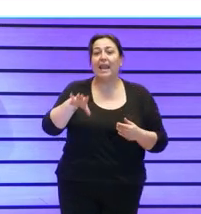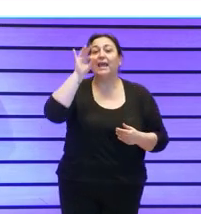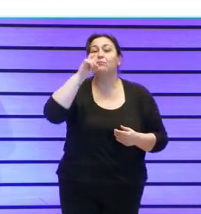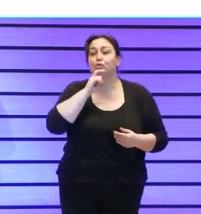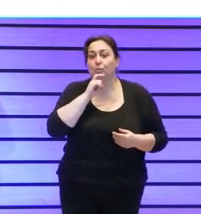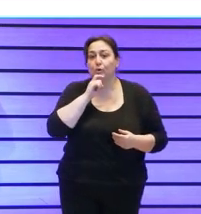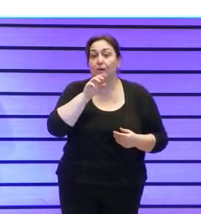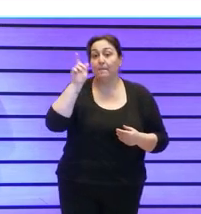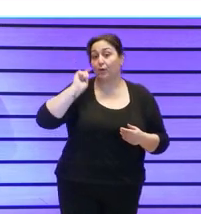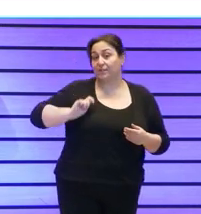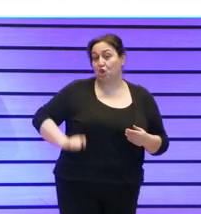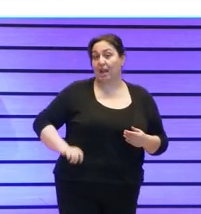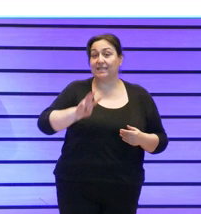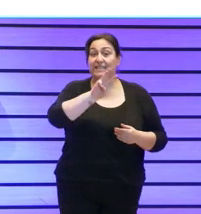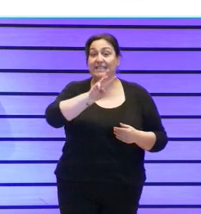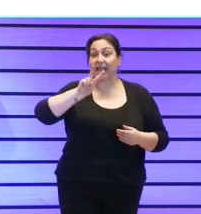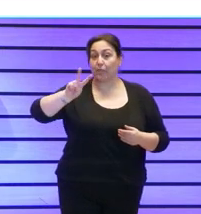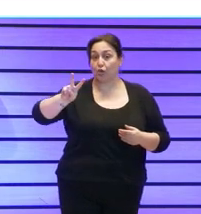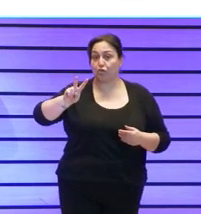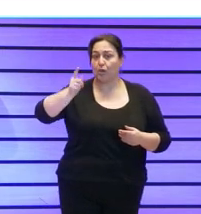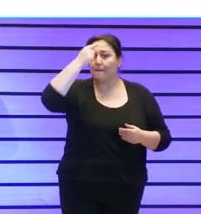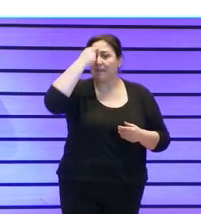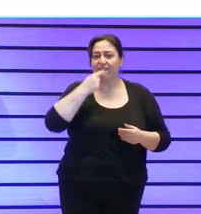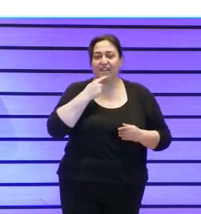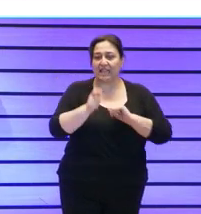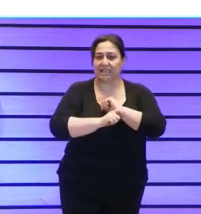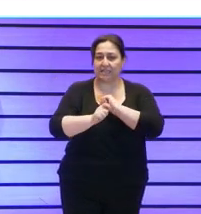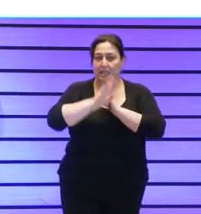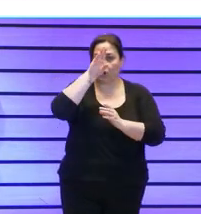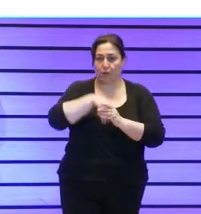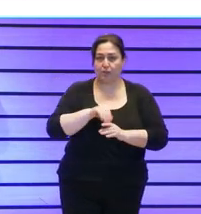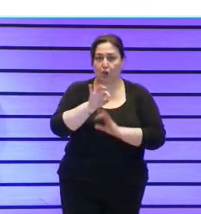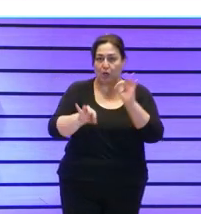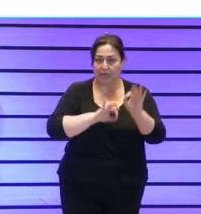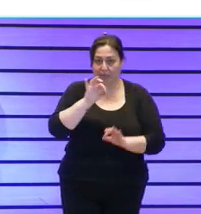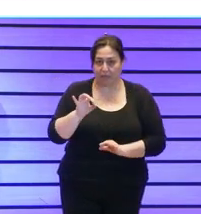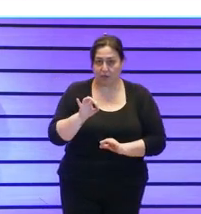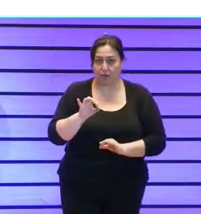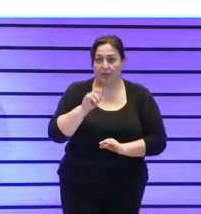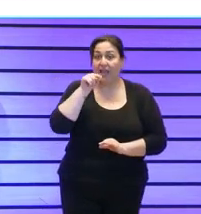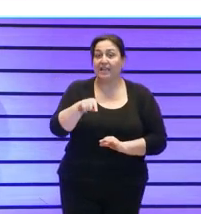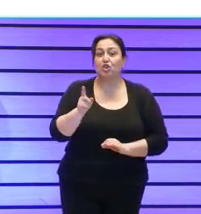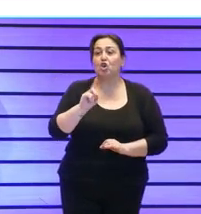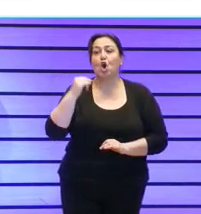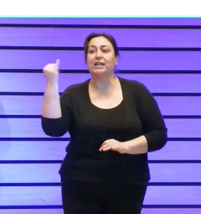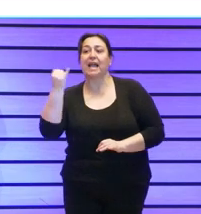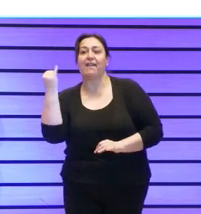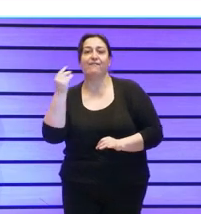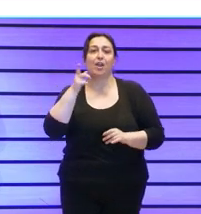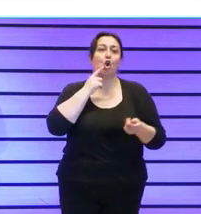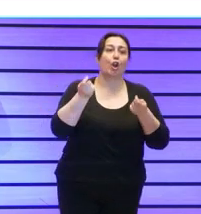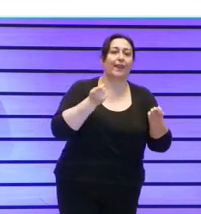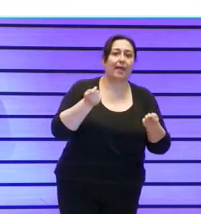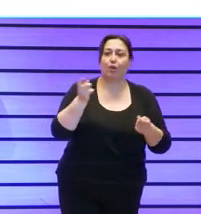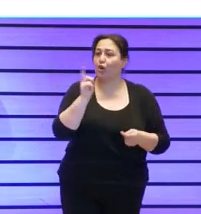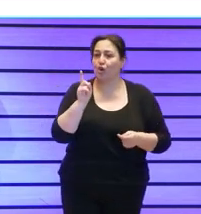a 32 profesionales con un perfil estratégico dentro de la organización y eso no son jefes ni coordinadores no